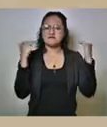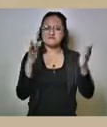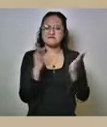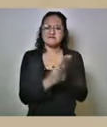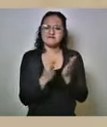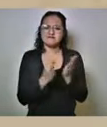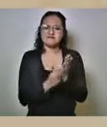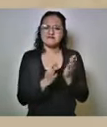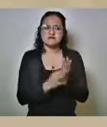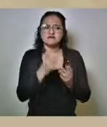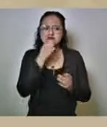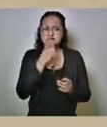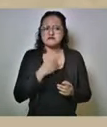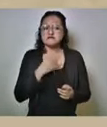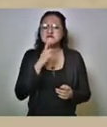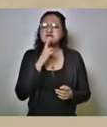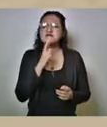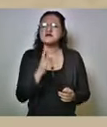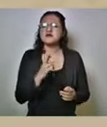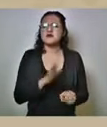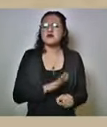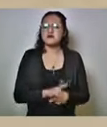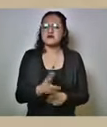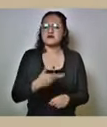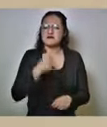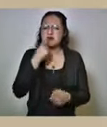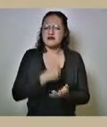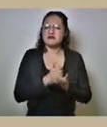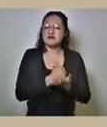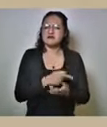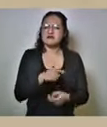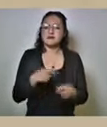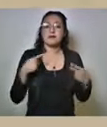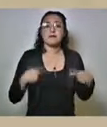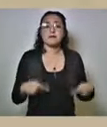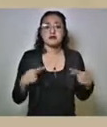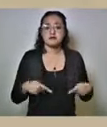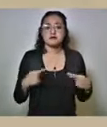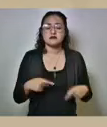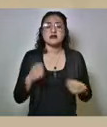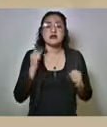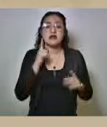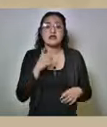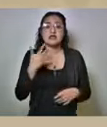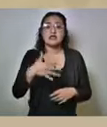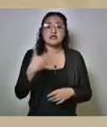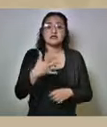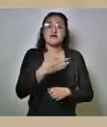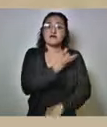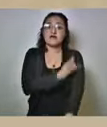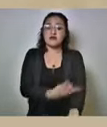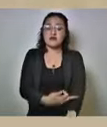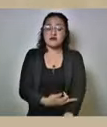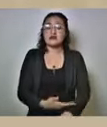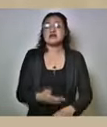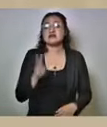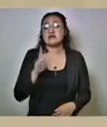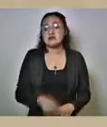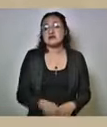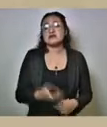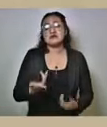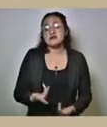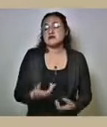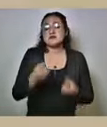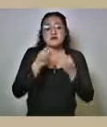gustaría conocer el reporte que ustedes tienen para ayudar a estas al menos 15 familias que quedaron damnificadas que lo